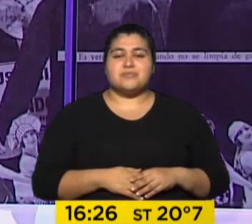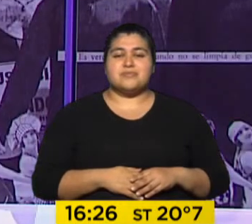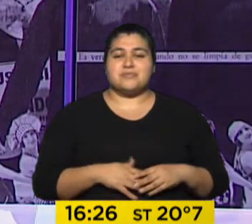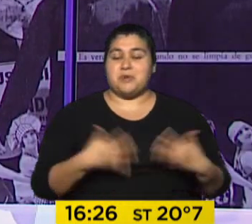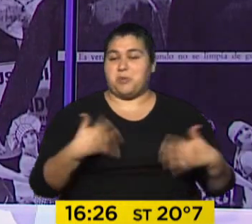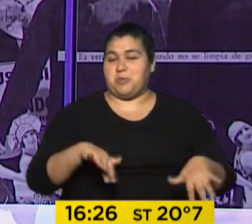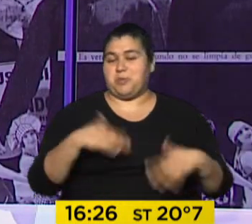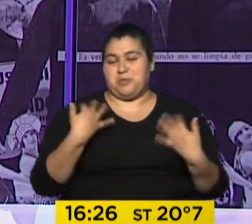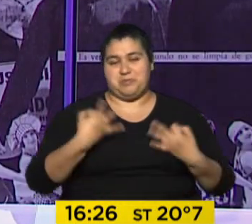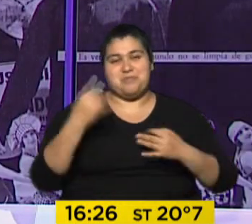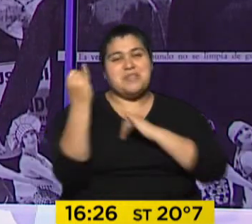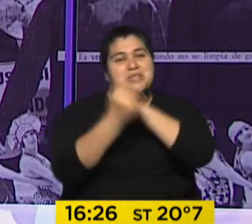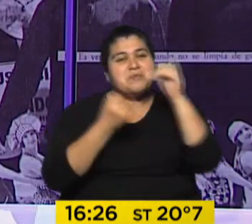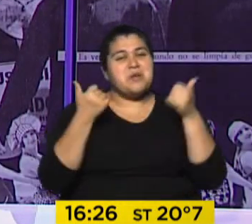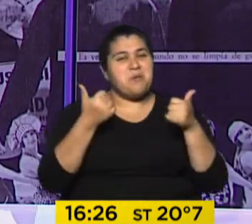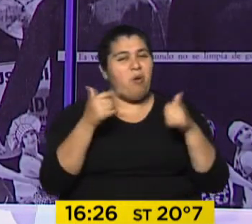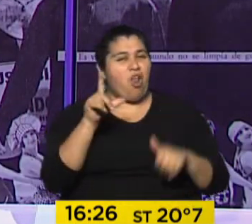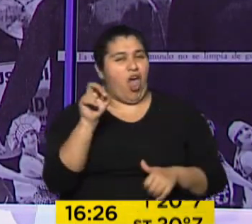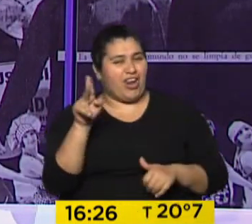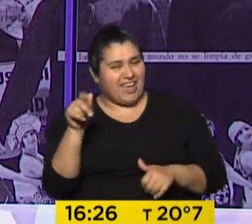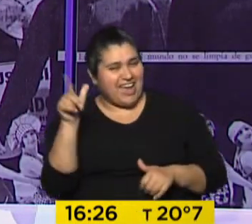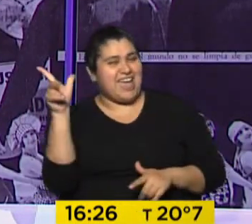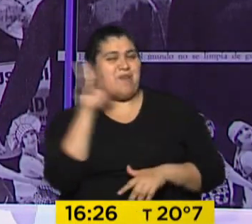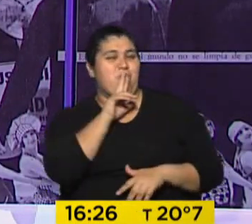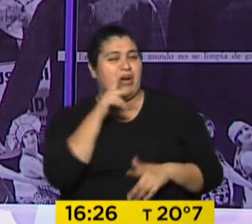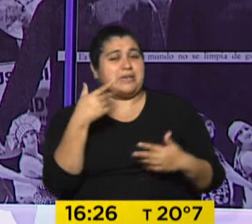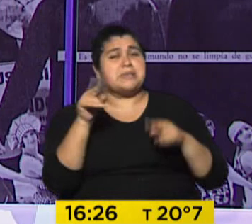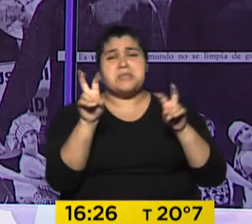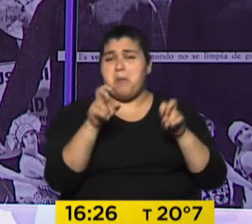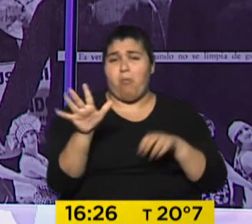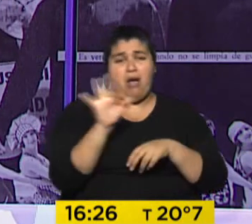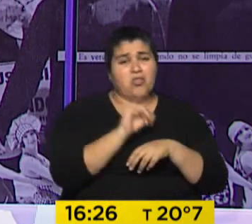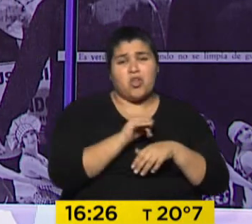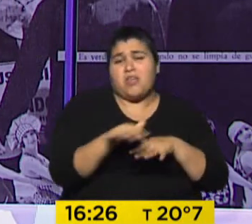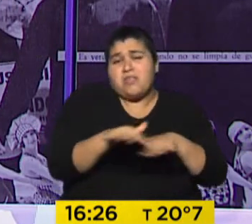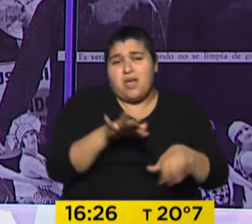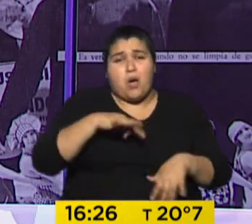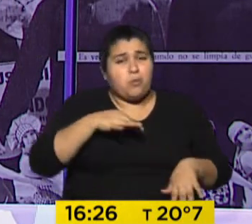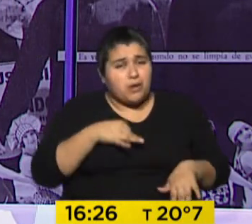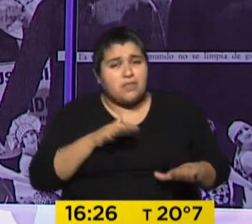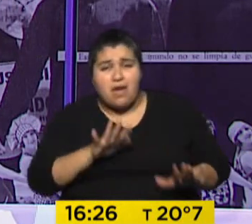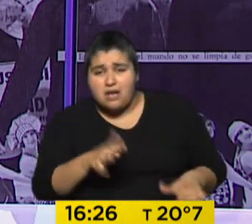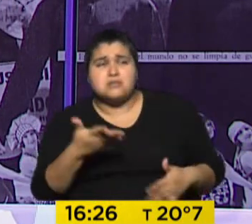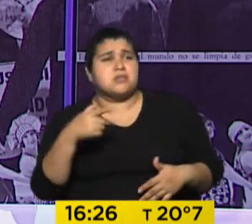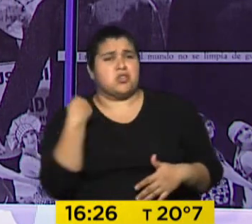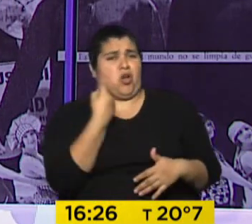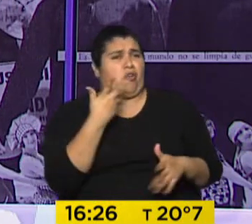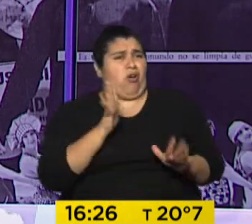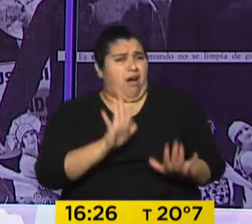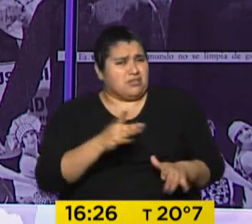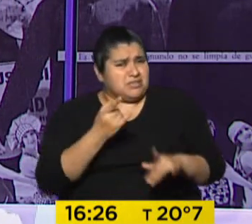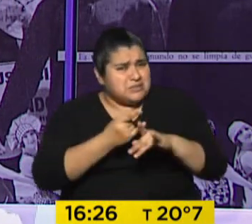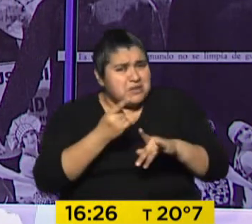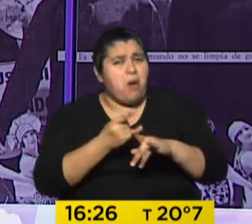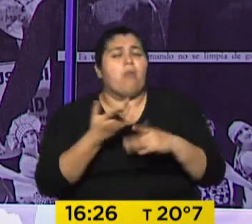Impecable, Vero Lorca? Retratando estas escenas de la vida cotidiana que hemos vivido todas en más de una